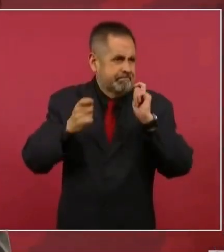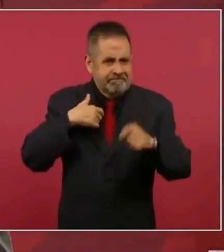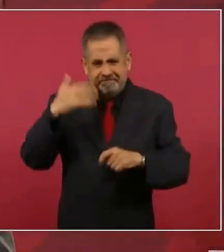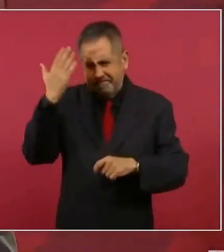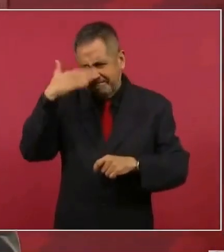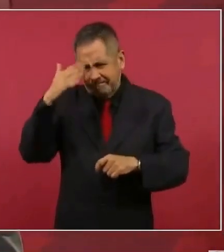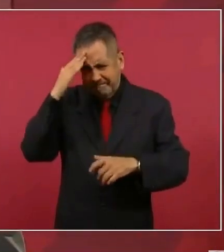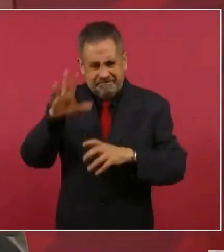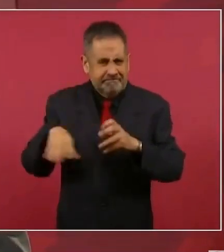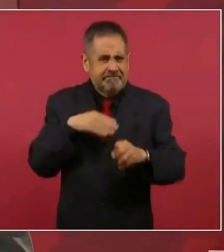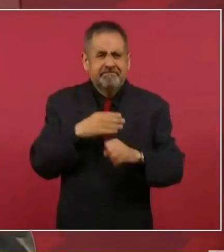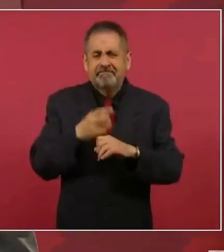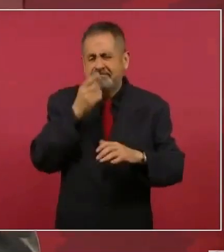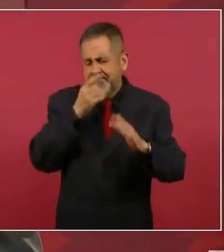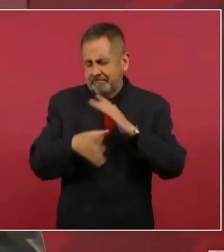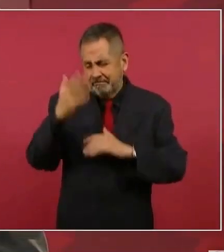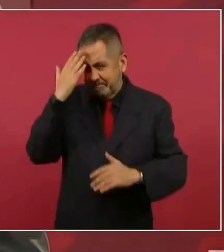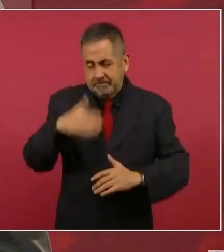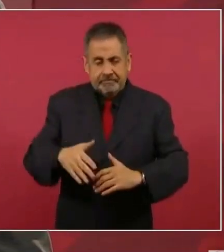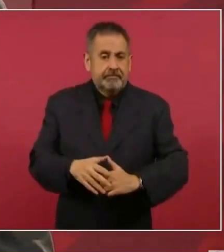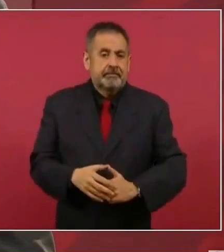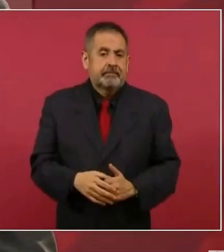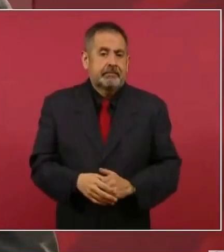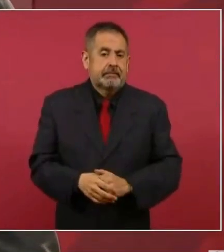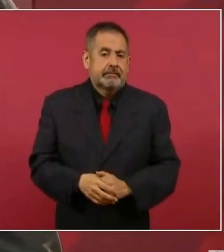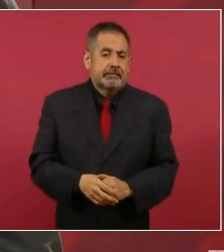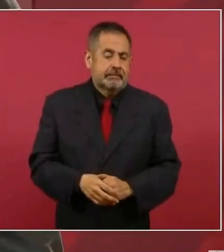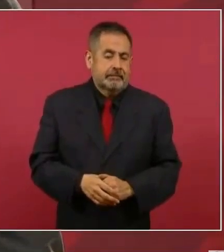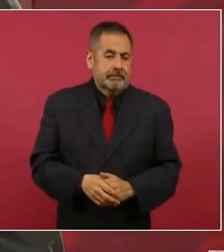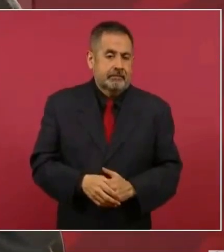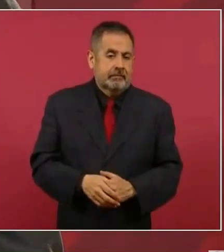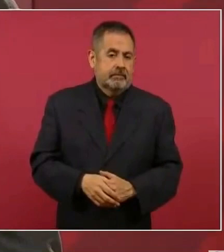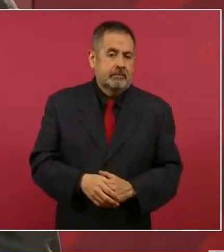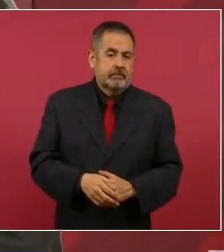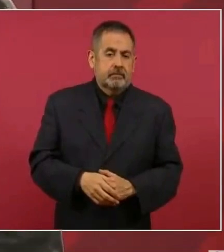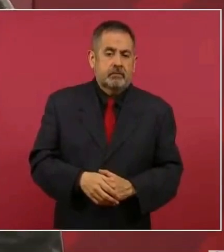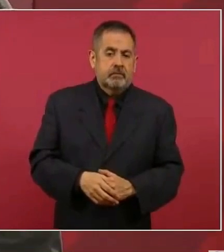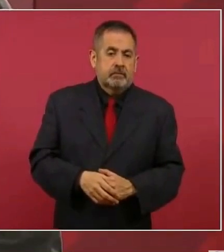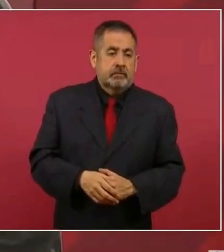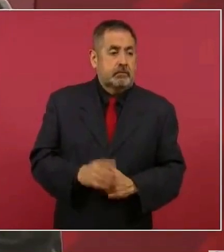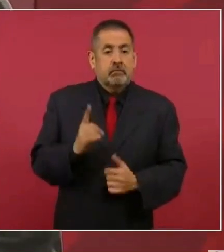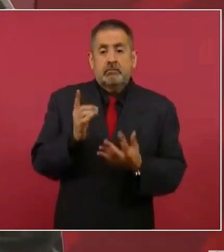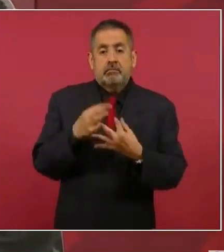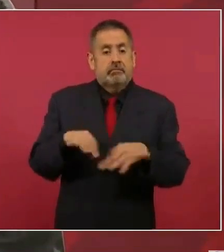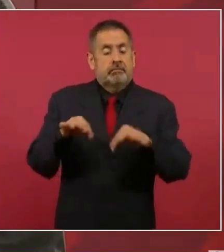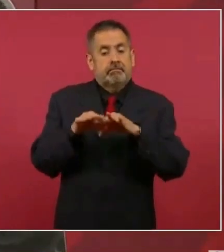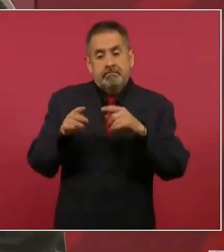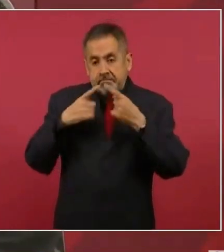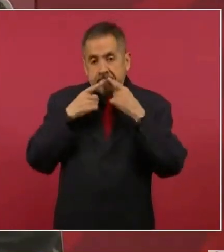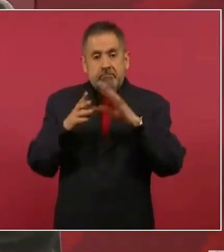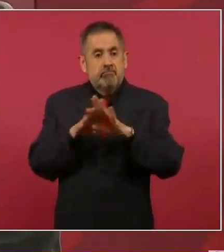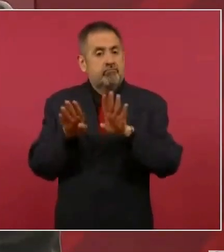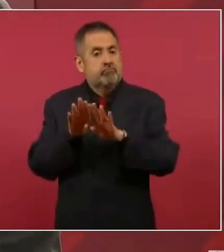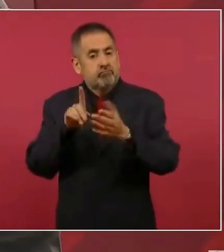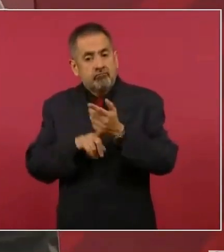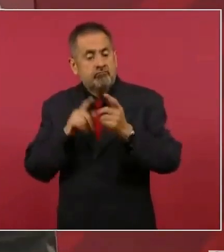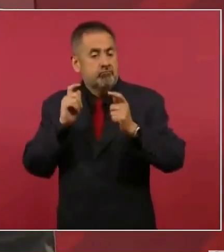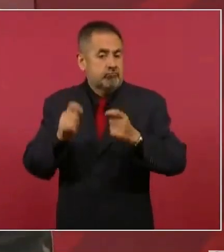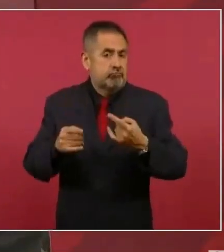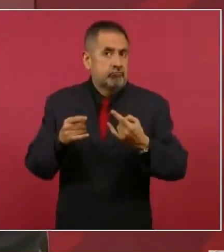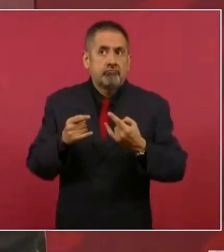la importancia y del momento